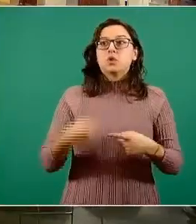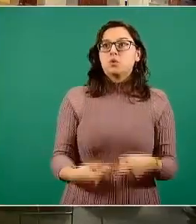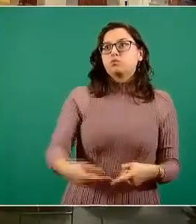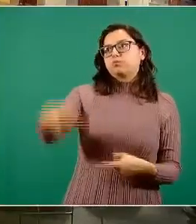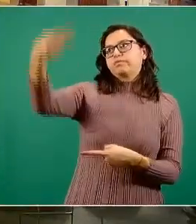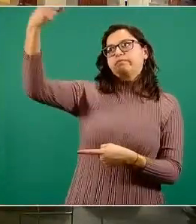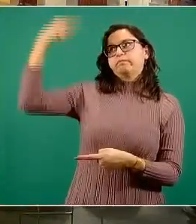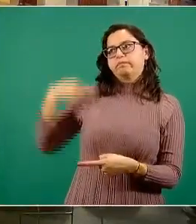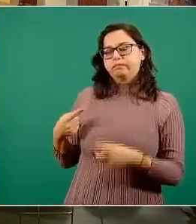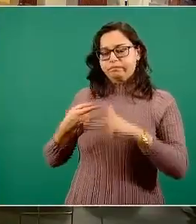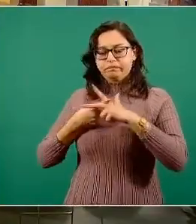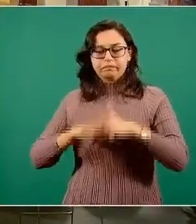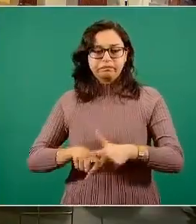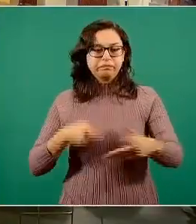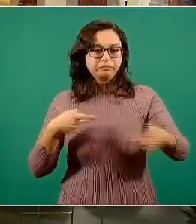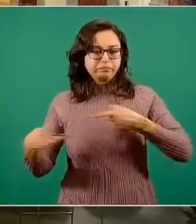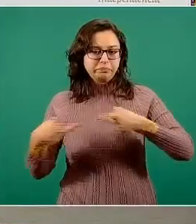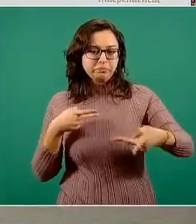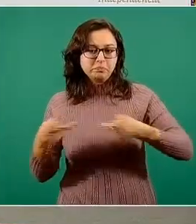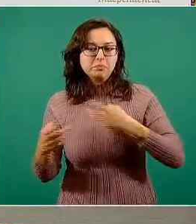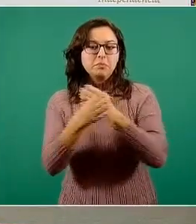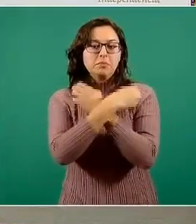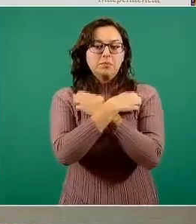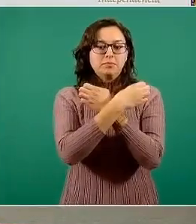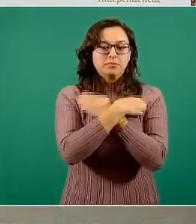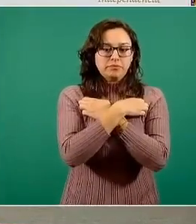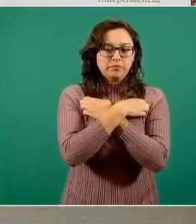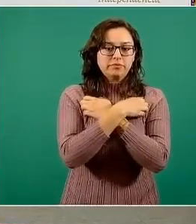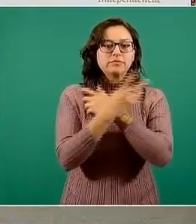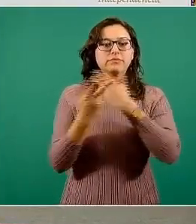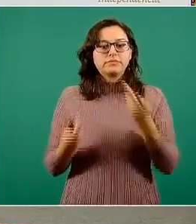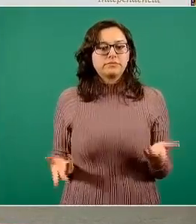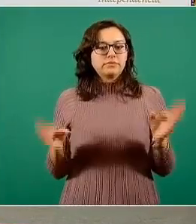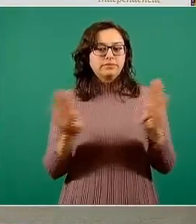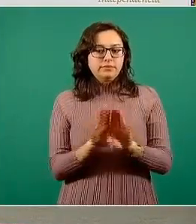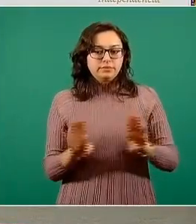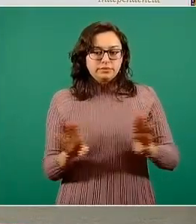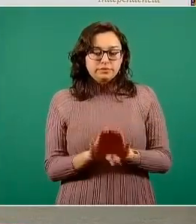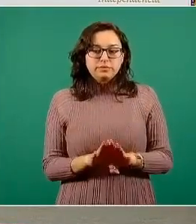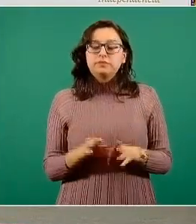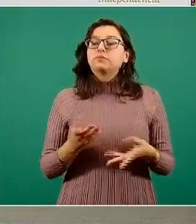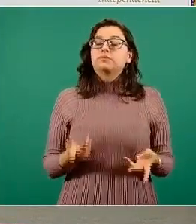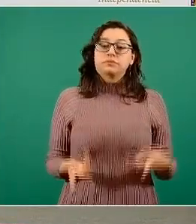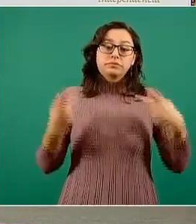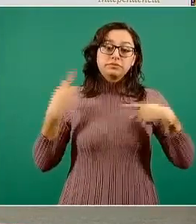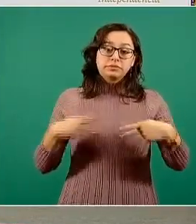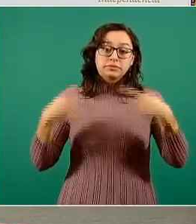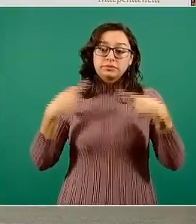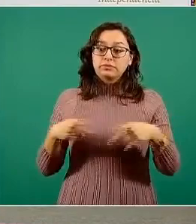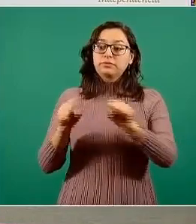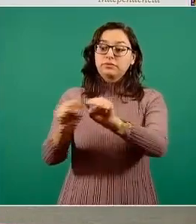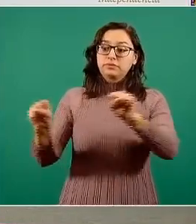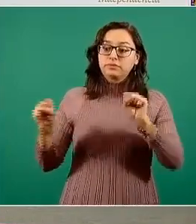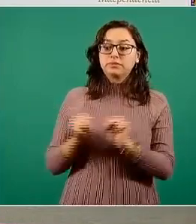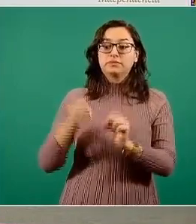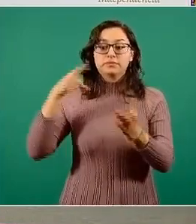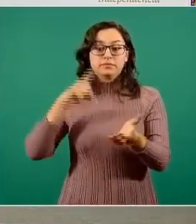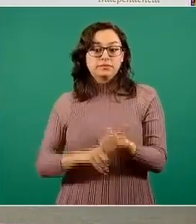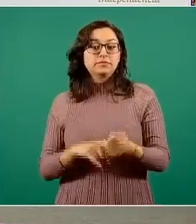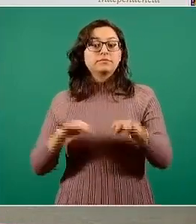componente especial en el personal educativo, principalmente quienes están en las aulas, quienes están en los